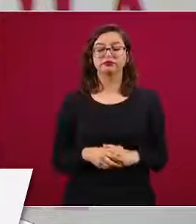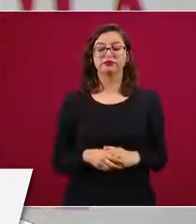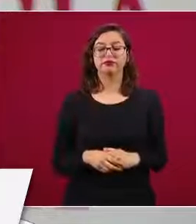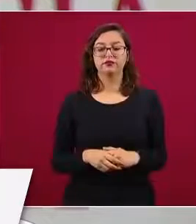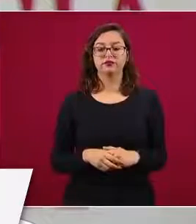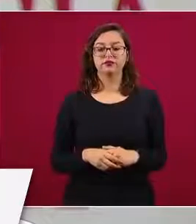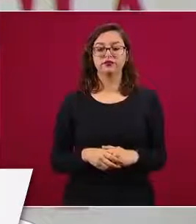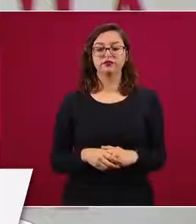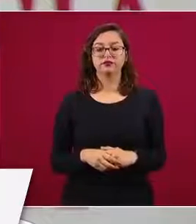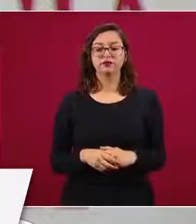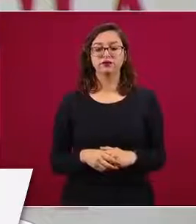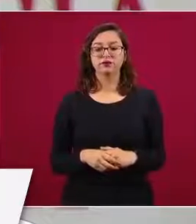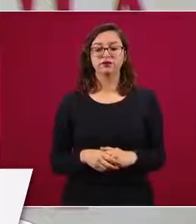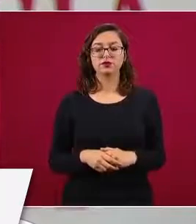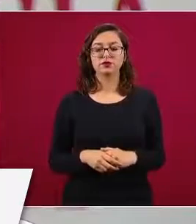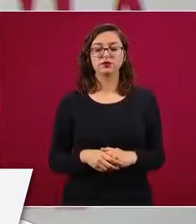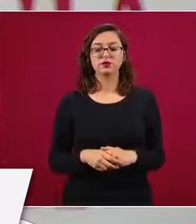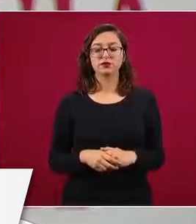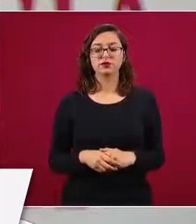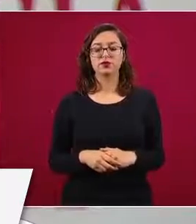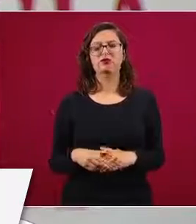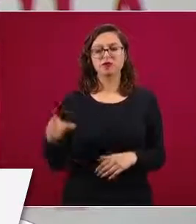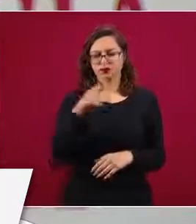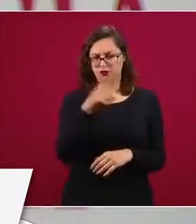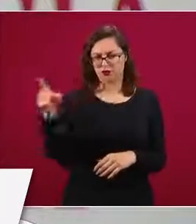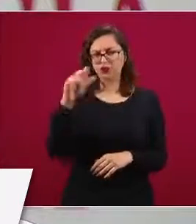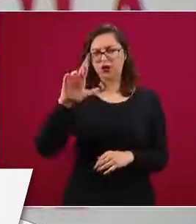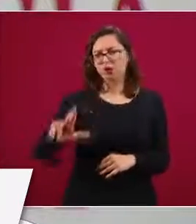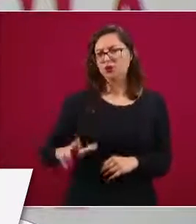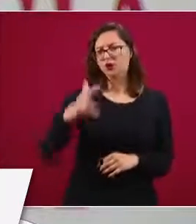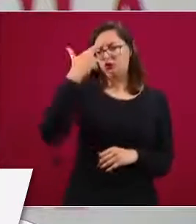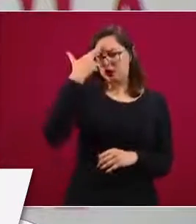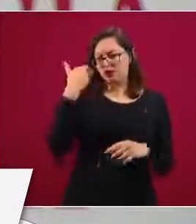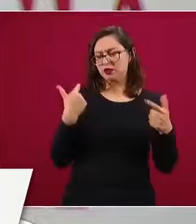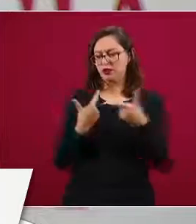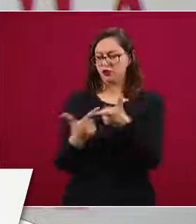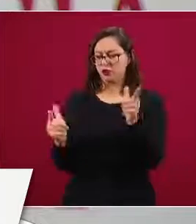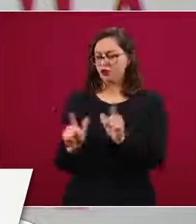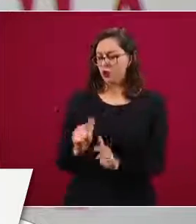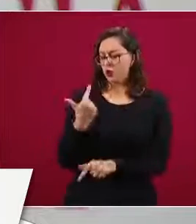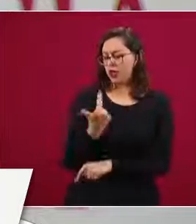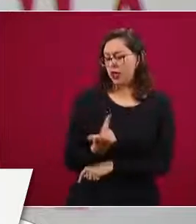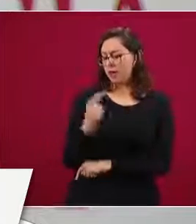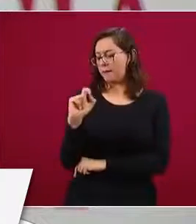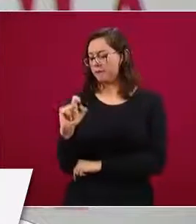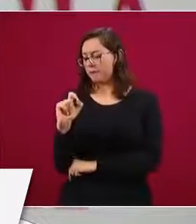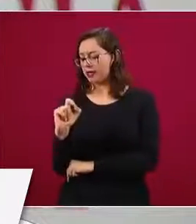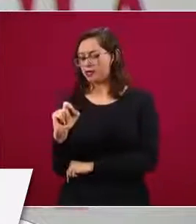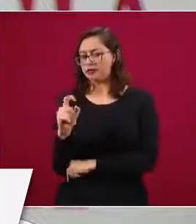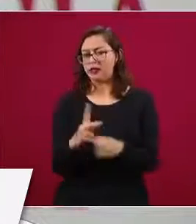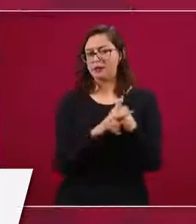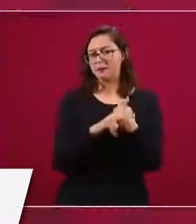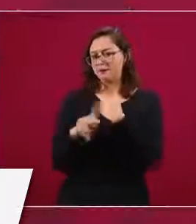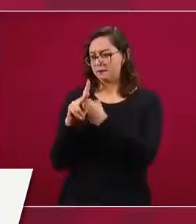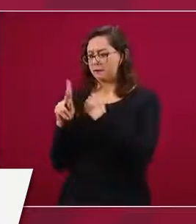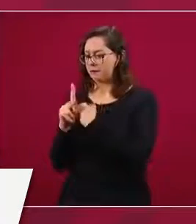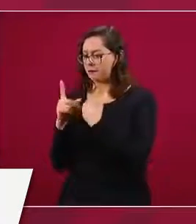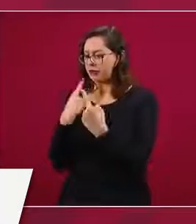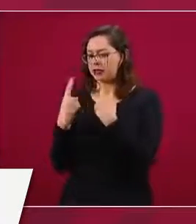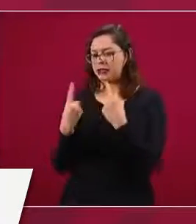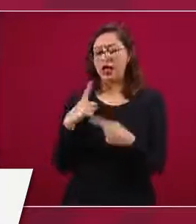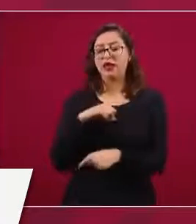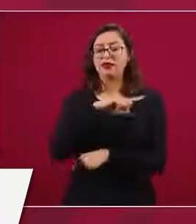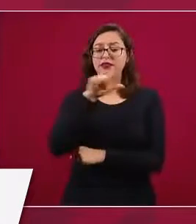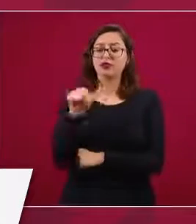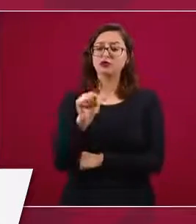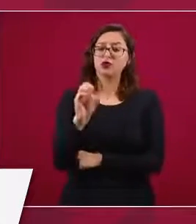Se expresó desde la reunión que ustedes recuerdan muy bien del G20 y, desde luego, después en una resolución ante la